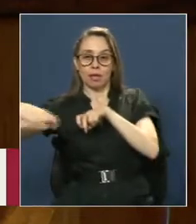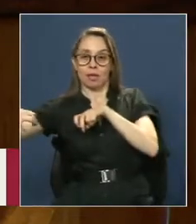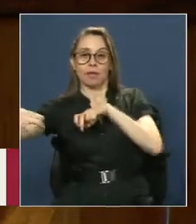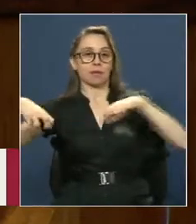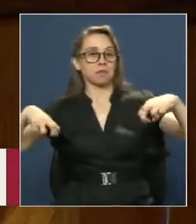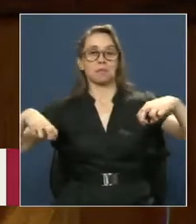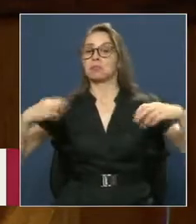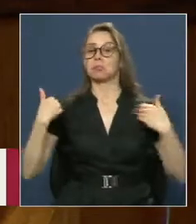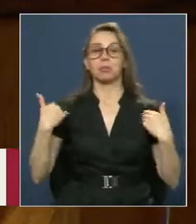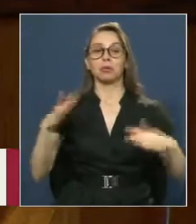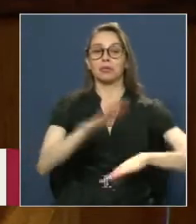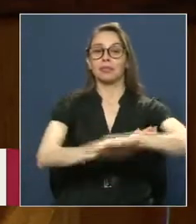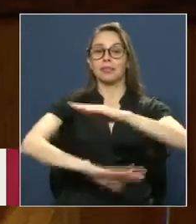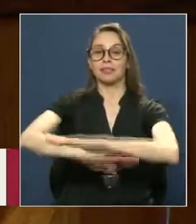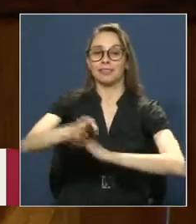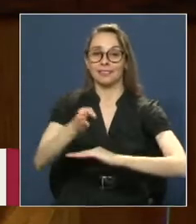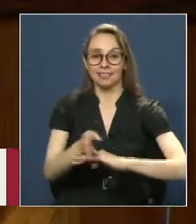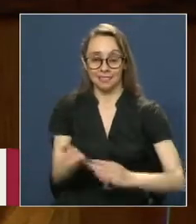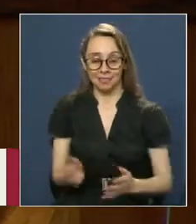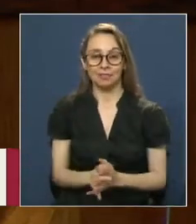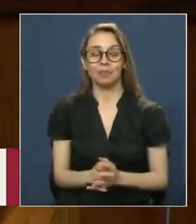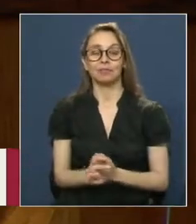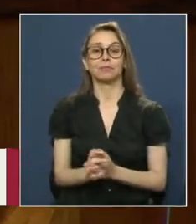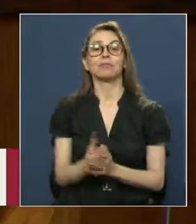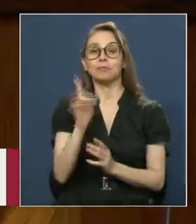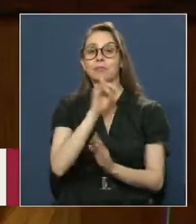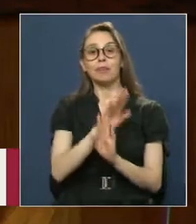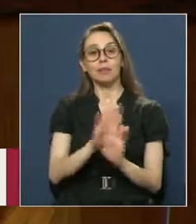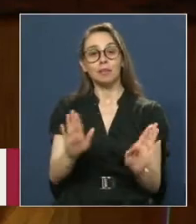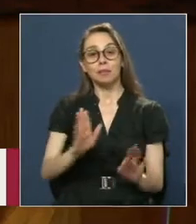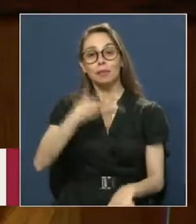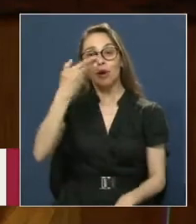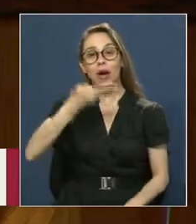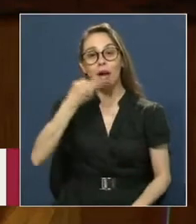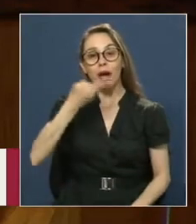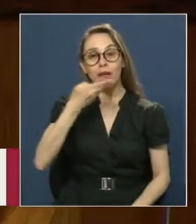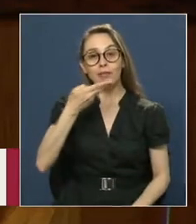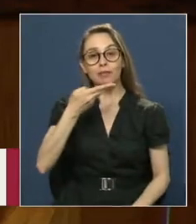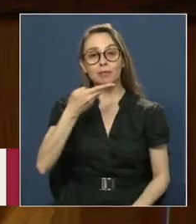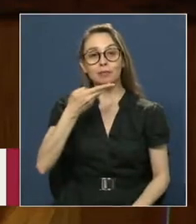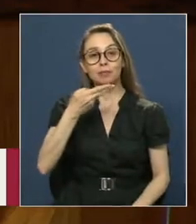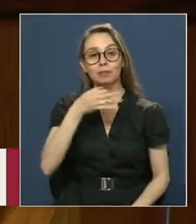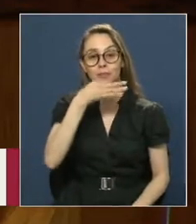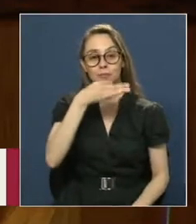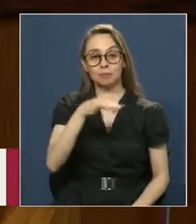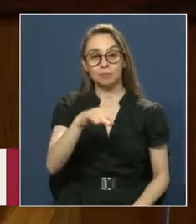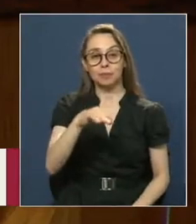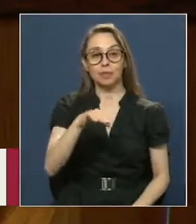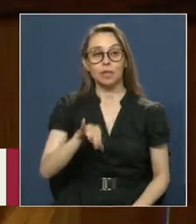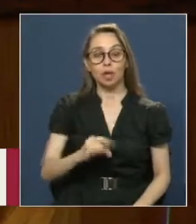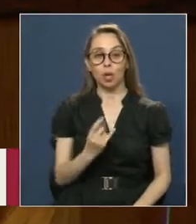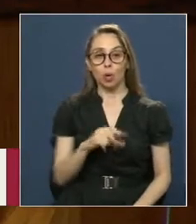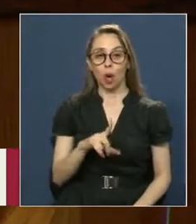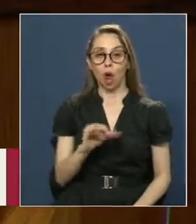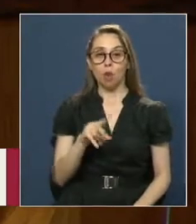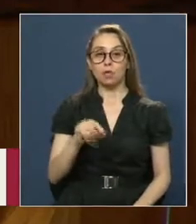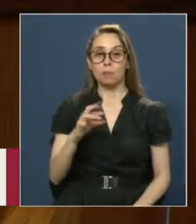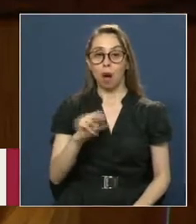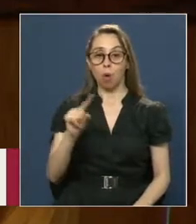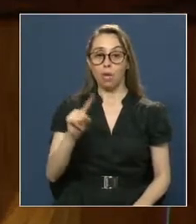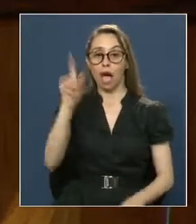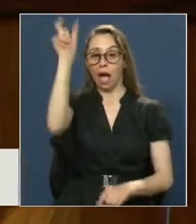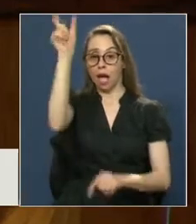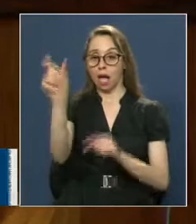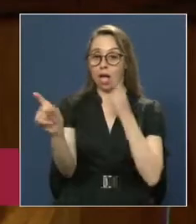Ocupemos Quiero Terminar Estas palabras Señalando Que Juan Luis Mauraz Es